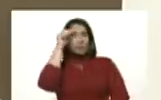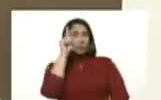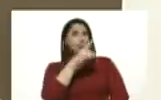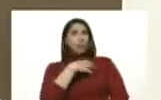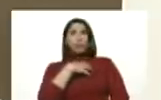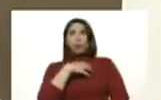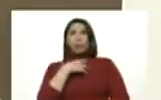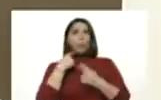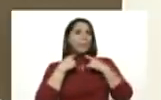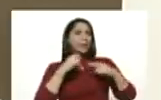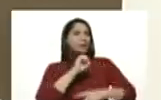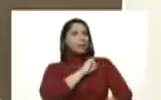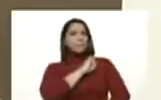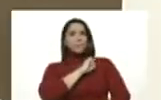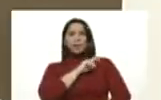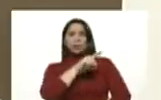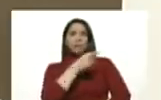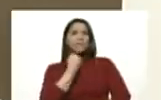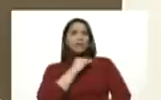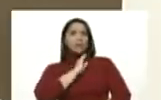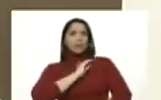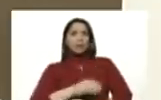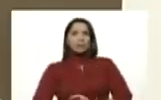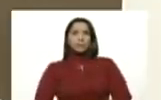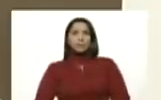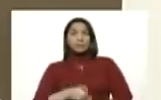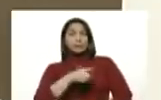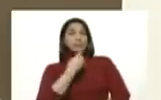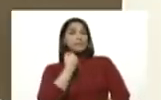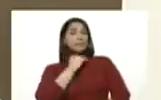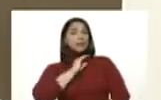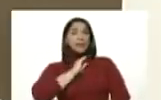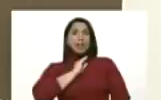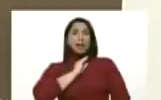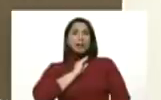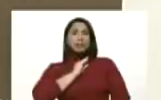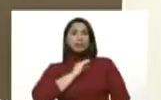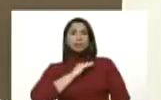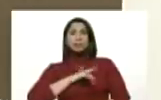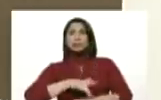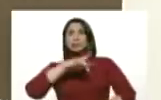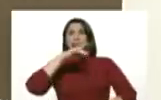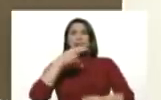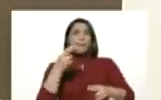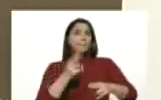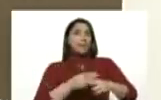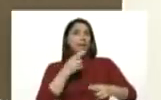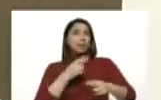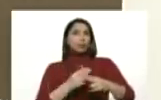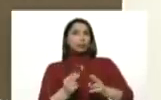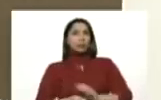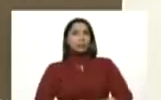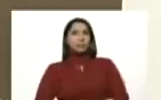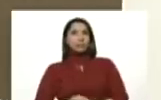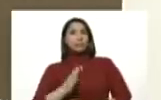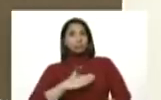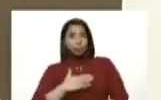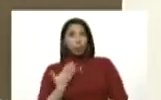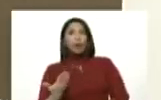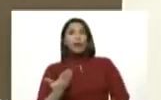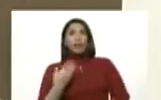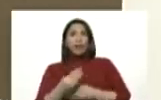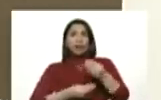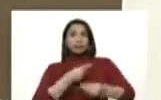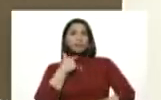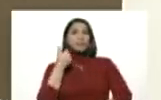podemos perderle el miedo a esta enfermedad. Esta es una enfermedad letal, letal. Puede provocar la